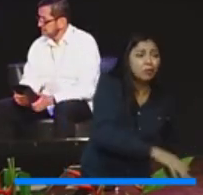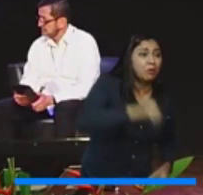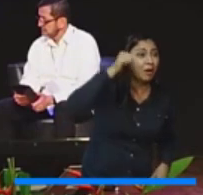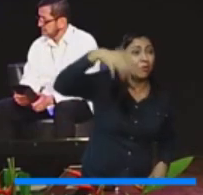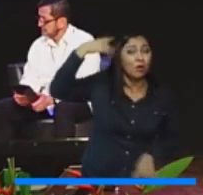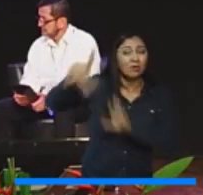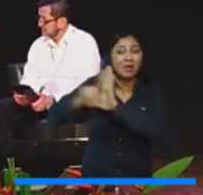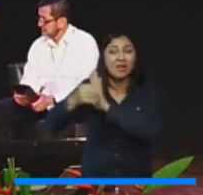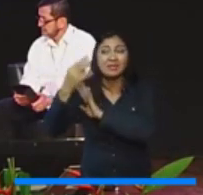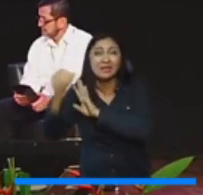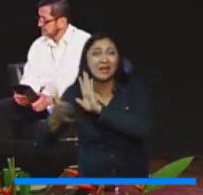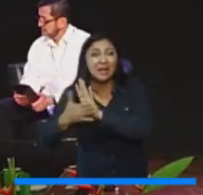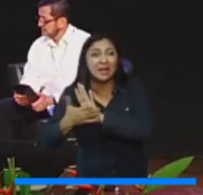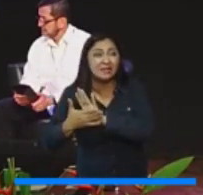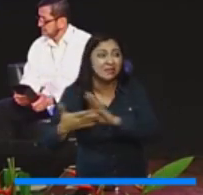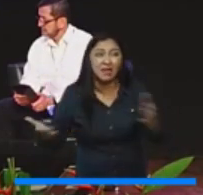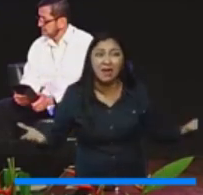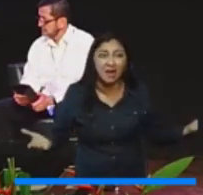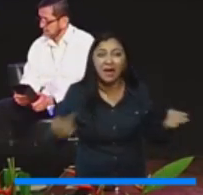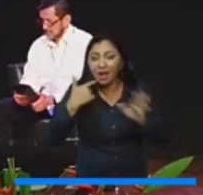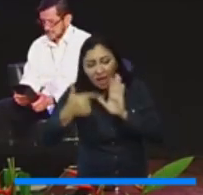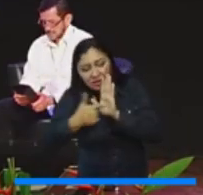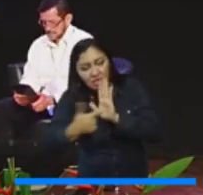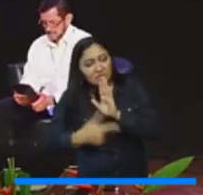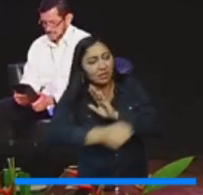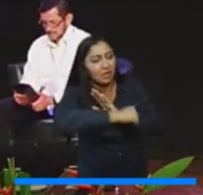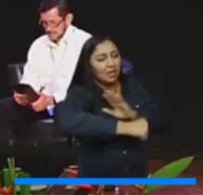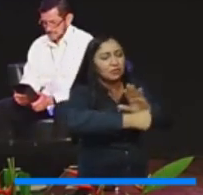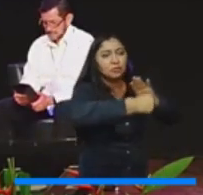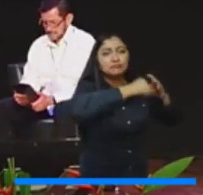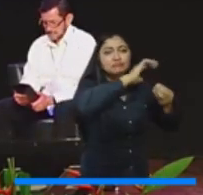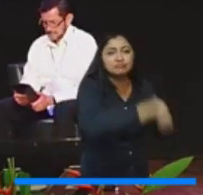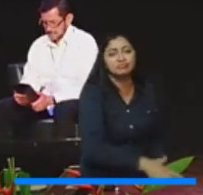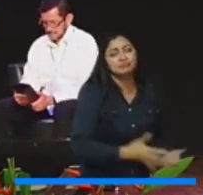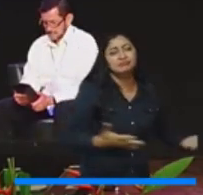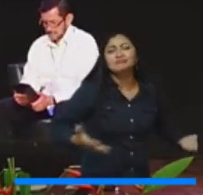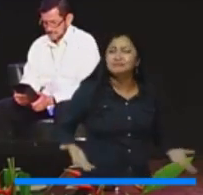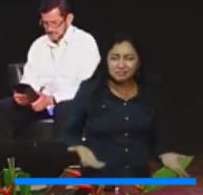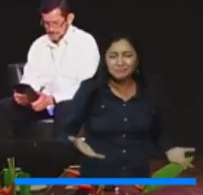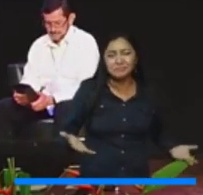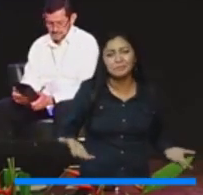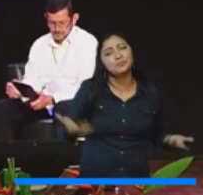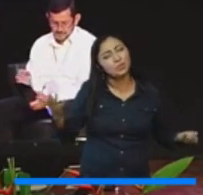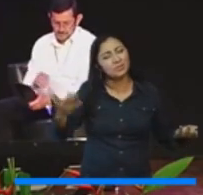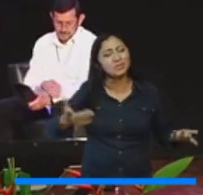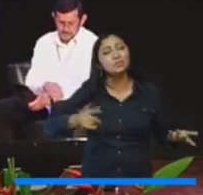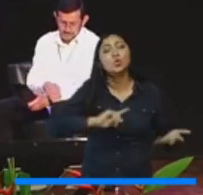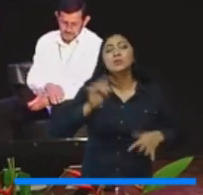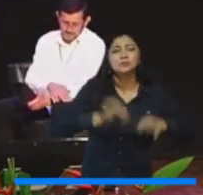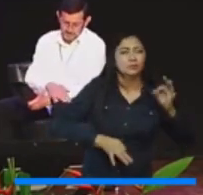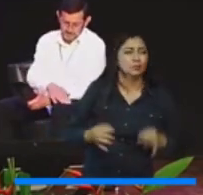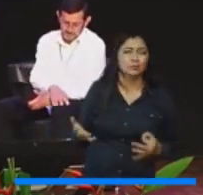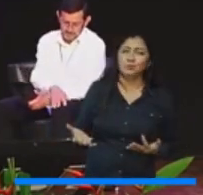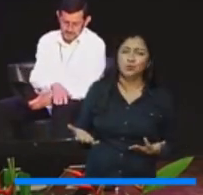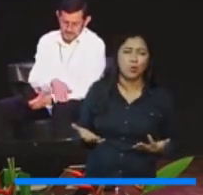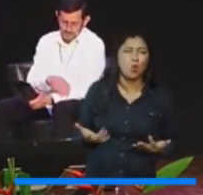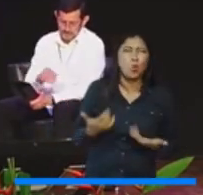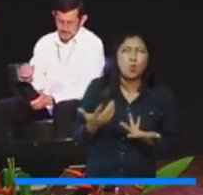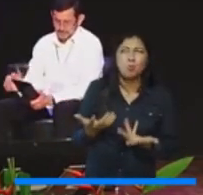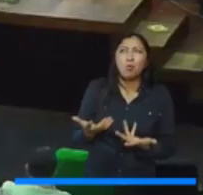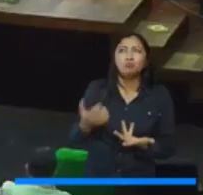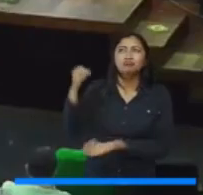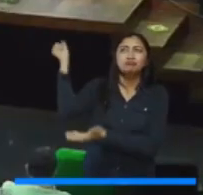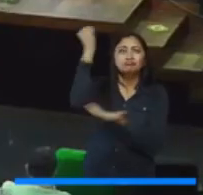Esfuerzos inmensos, teniendo en cuenta cuál es la población que nosotros formamos. Entonces, eso es injusto decirlo de esa manera, cuando,